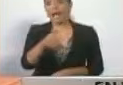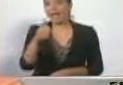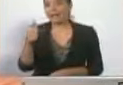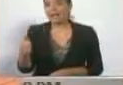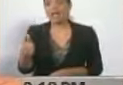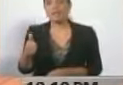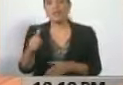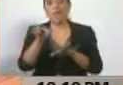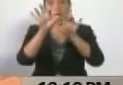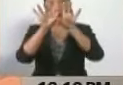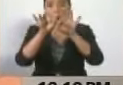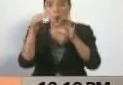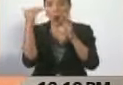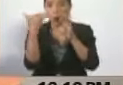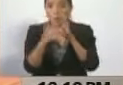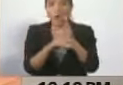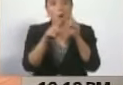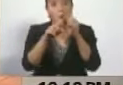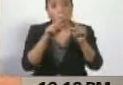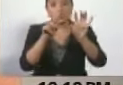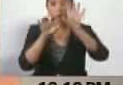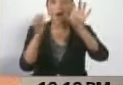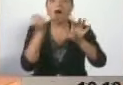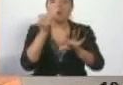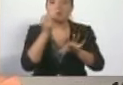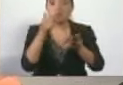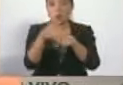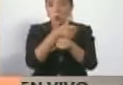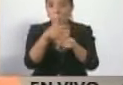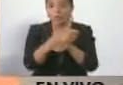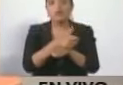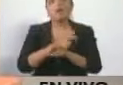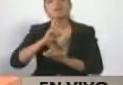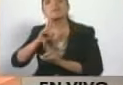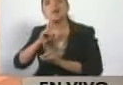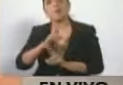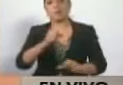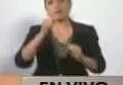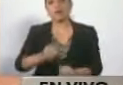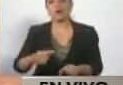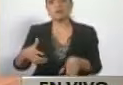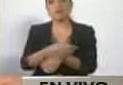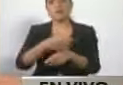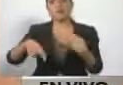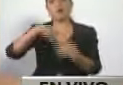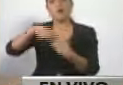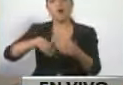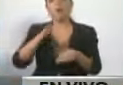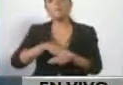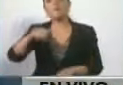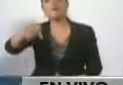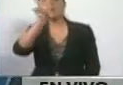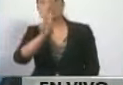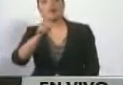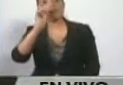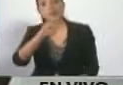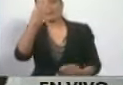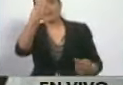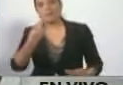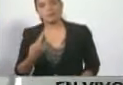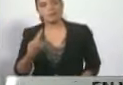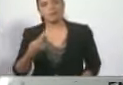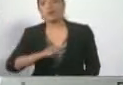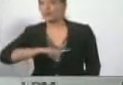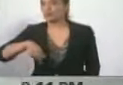comunicado de gobiernos insolentes tendrán una respuesta de dignidad de nuestros gobiernos revolucionarios. Porque a Venezuela se tiene que respetar. Nos